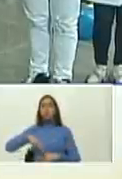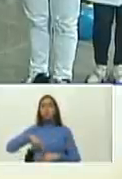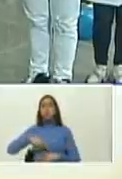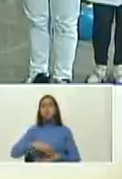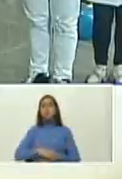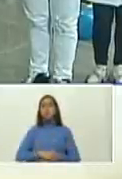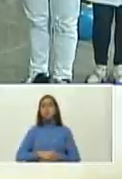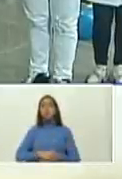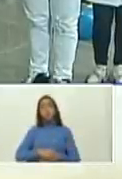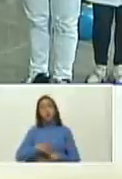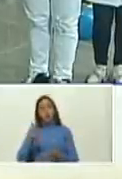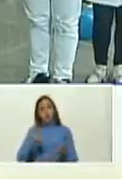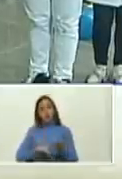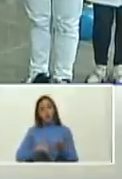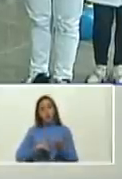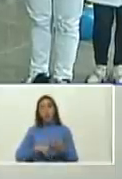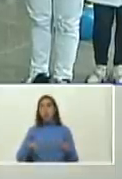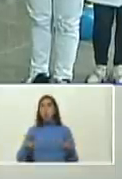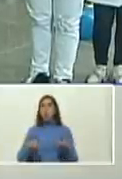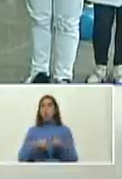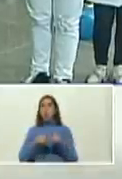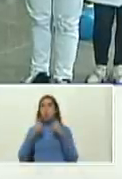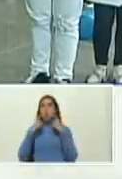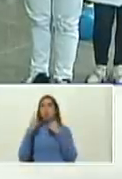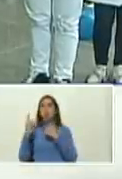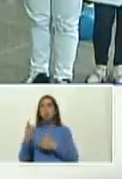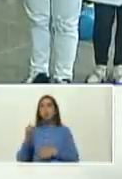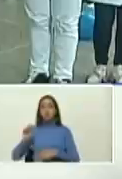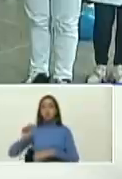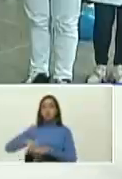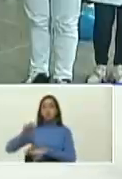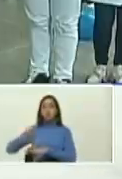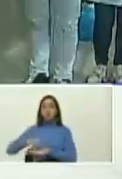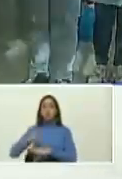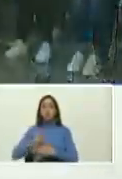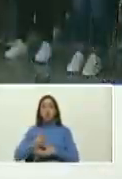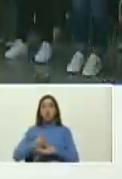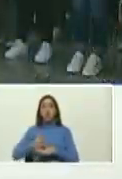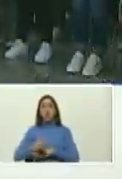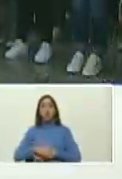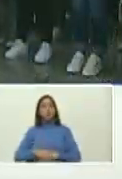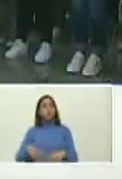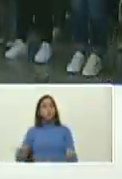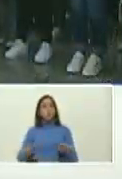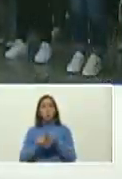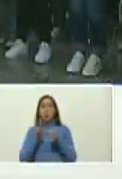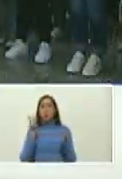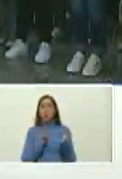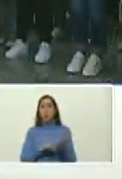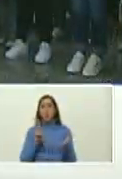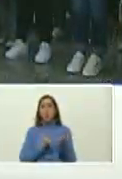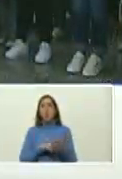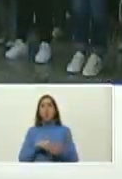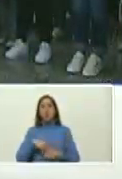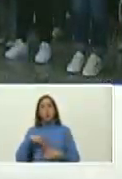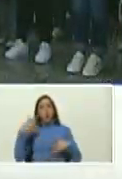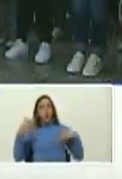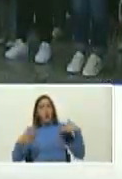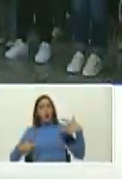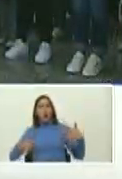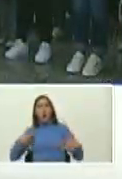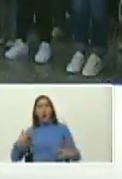de verdad como esta madera como quien toca esta madera somos de verdad somos alegría